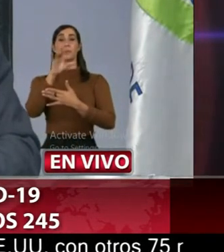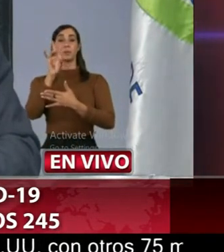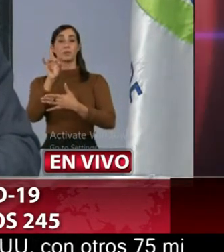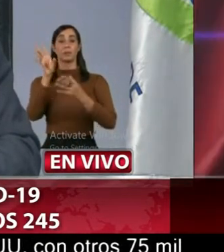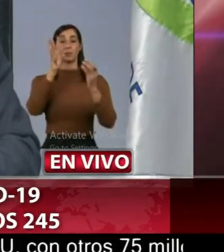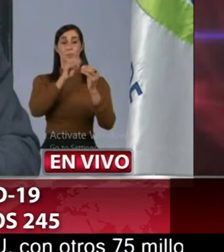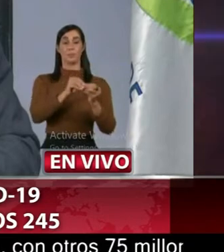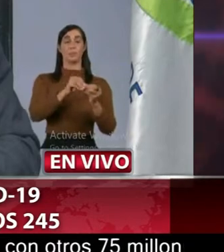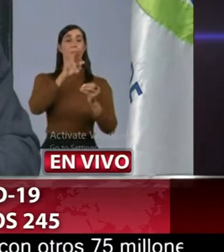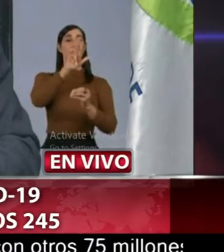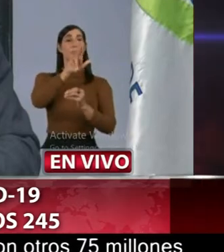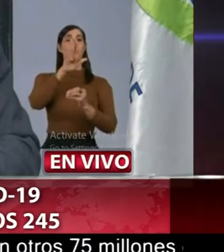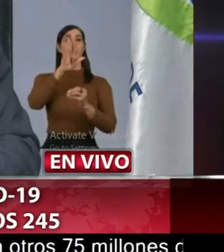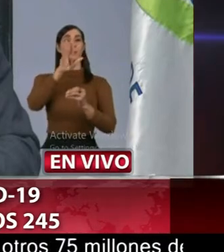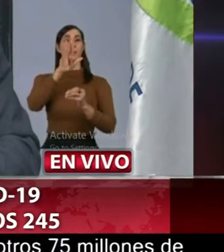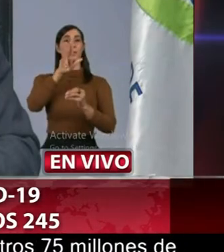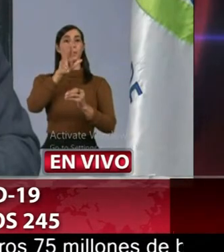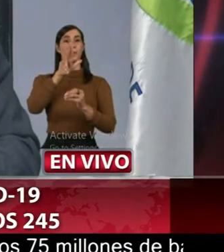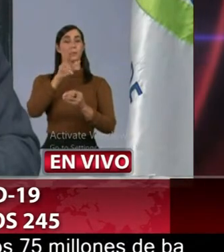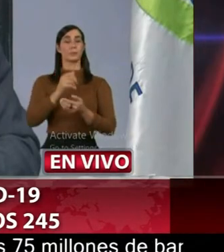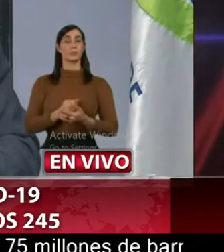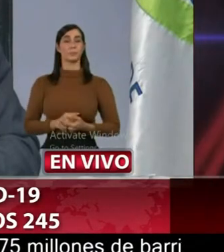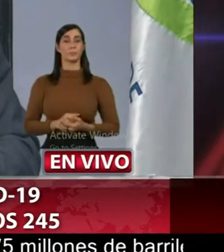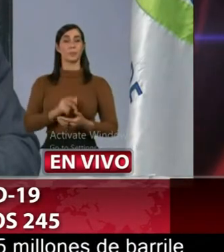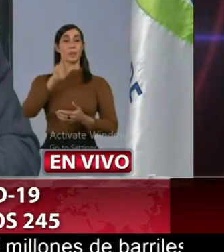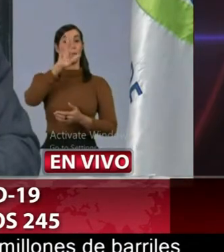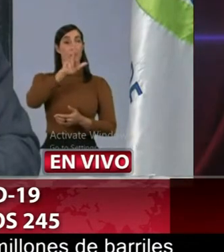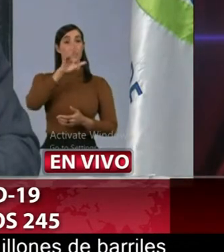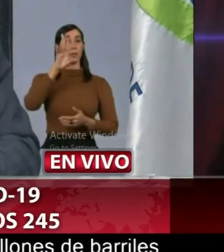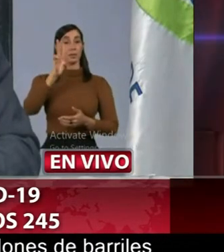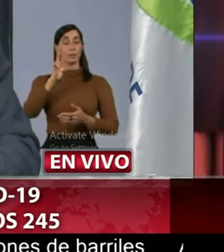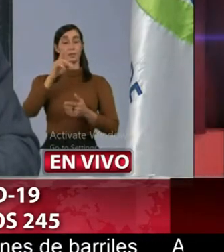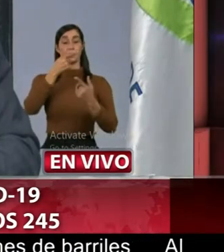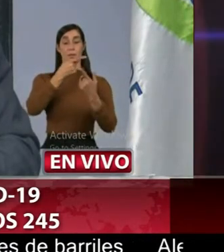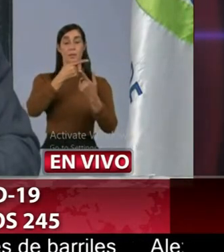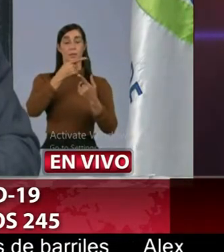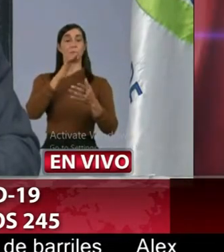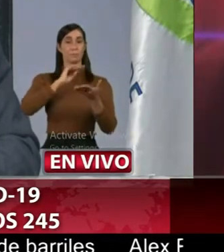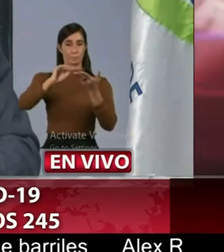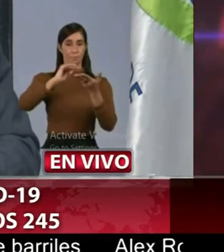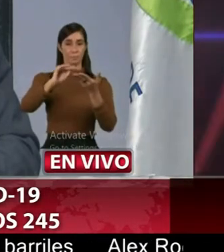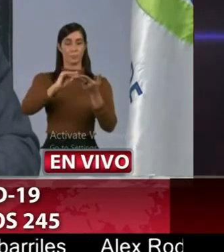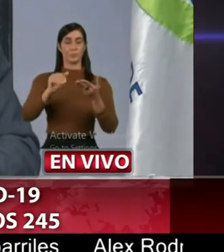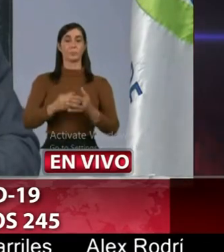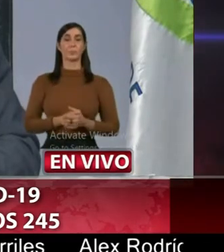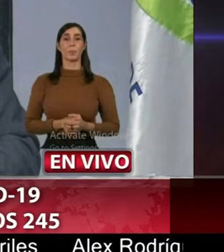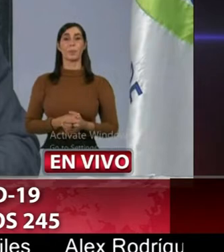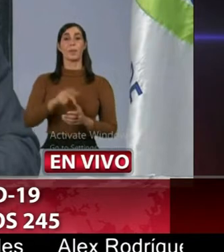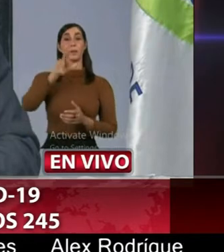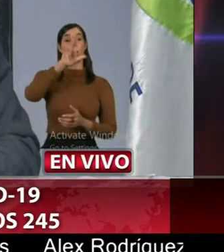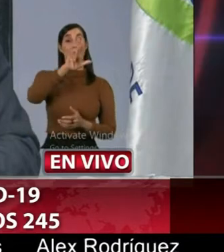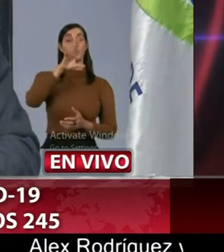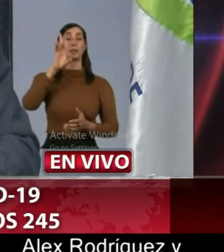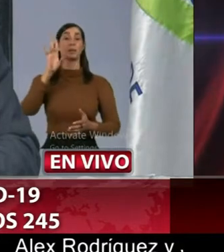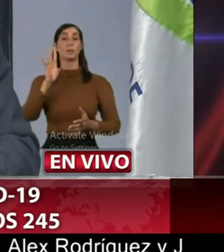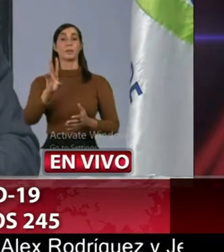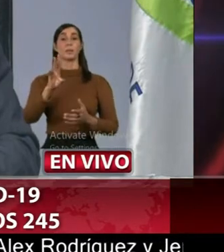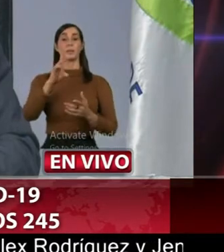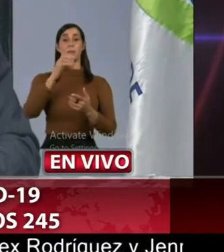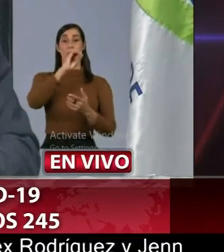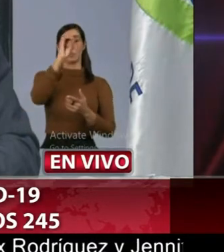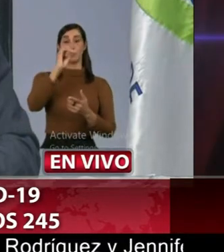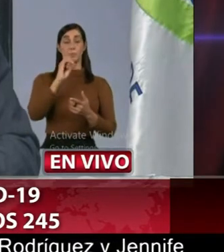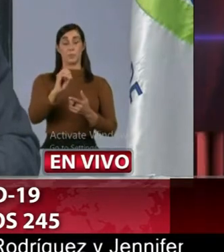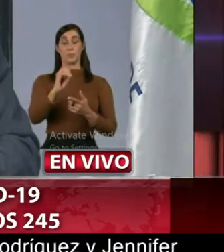treinta y siete tasa de positividad perdón treinta y siete tasa de